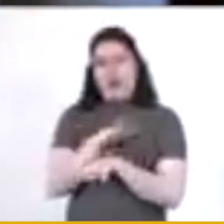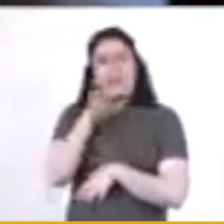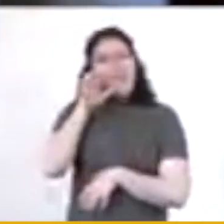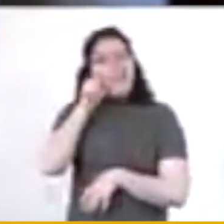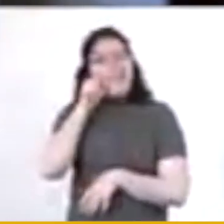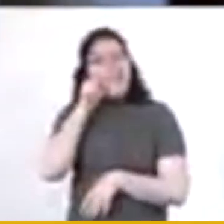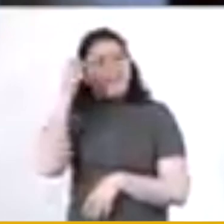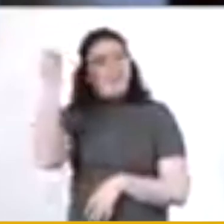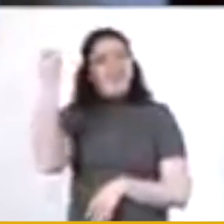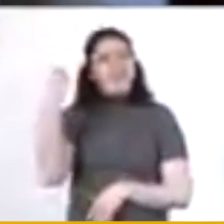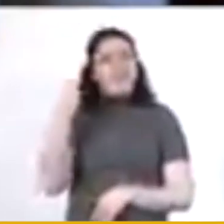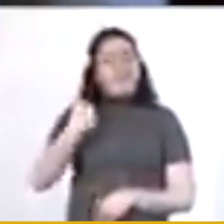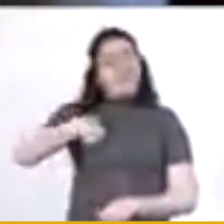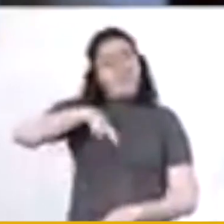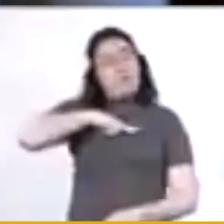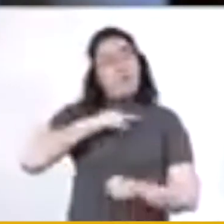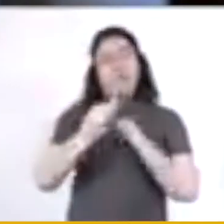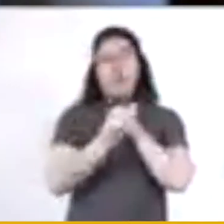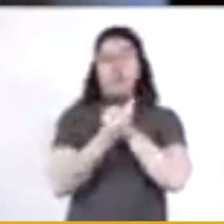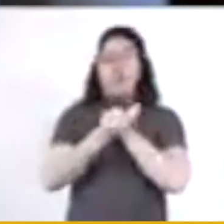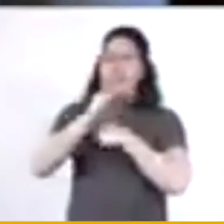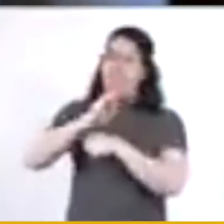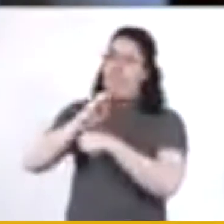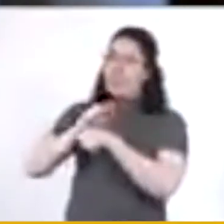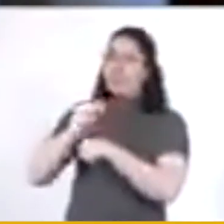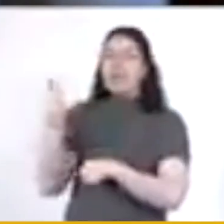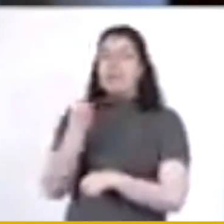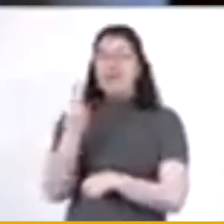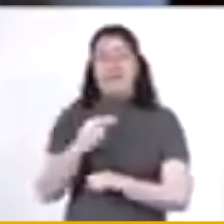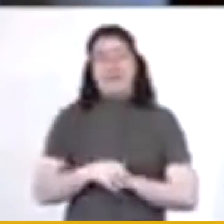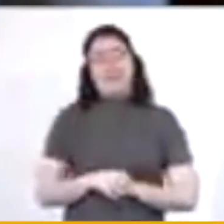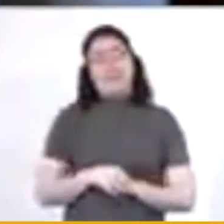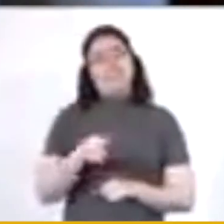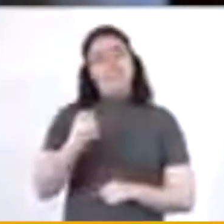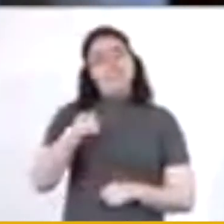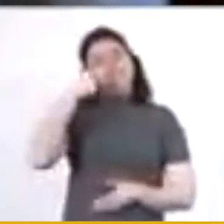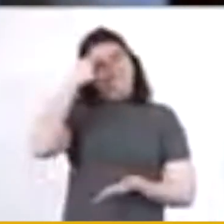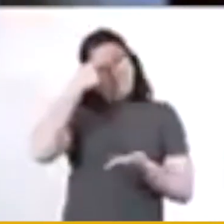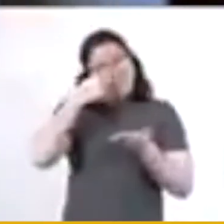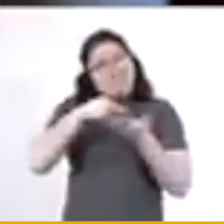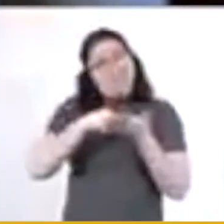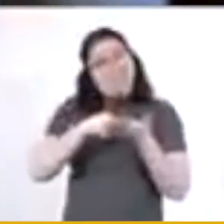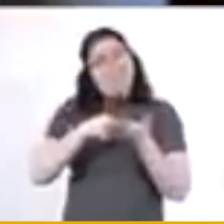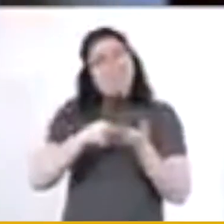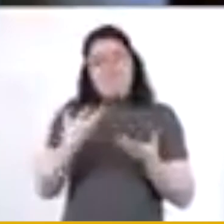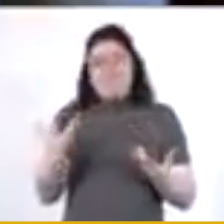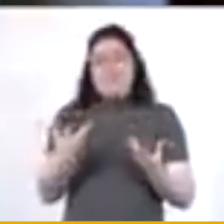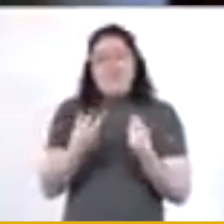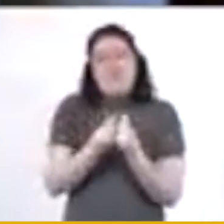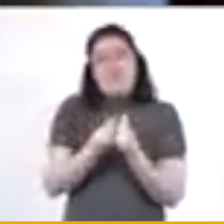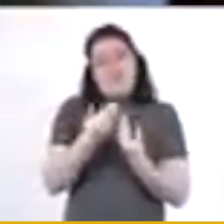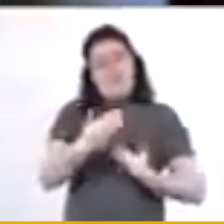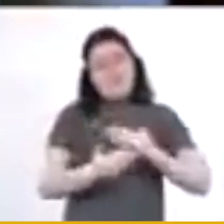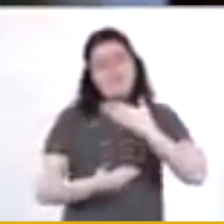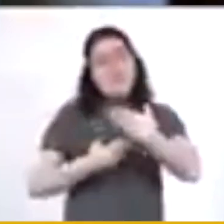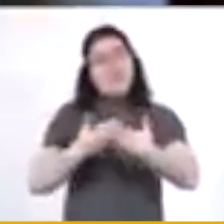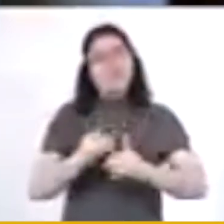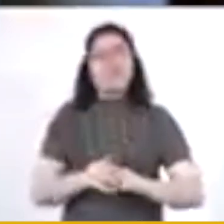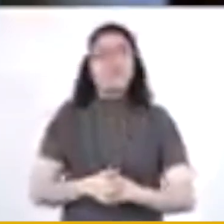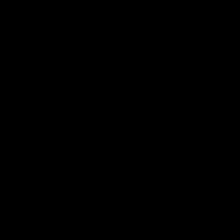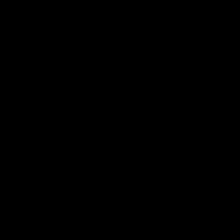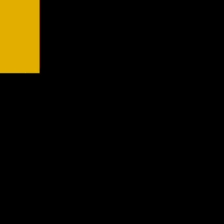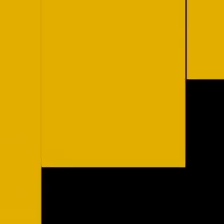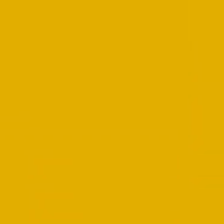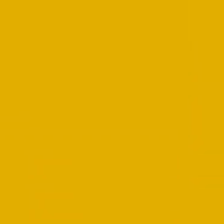naranja tenemos que seguir protegiéndonos. Estoy convencida que juntos vamos a salir adelante.